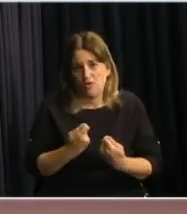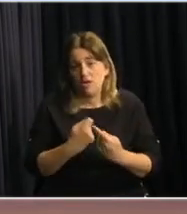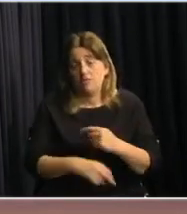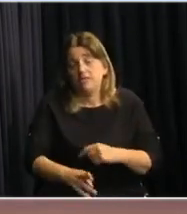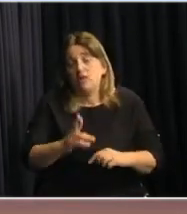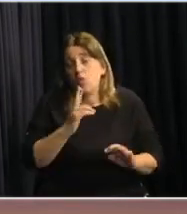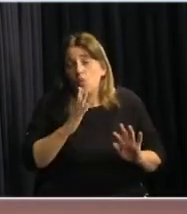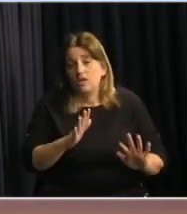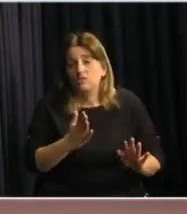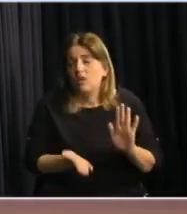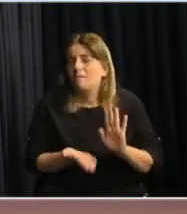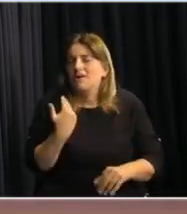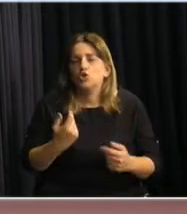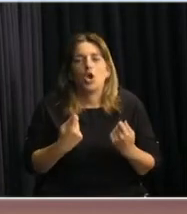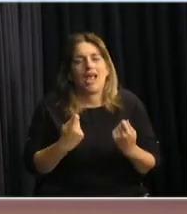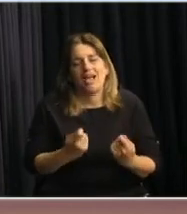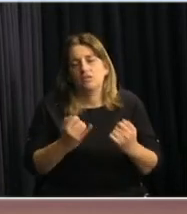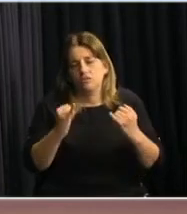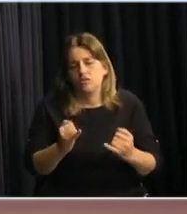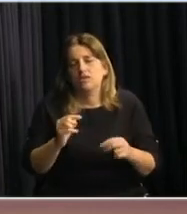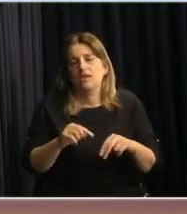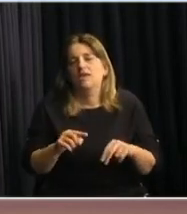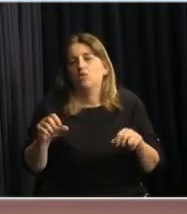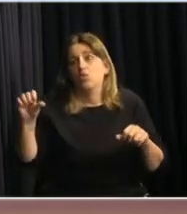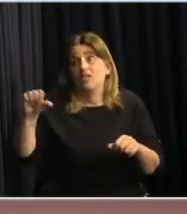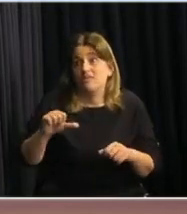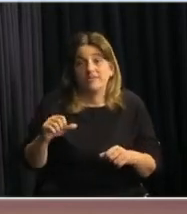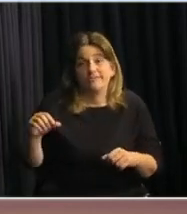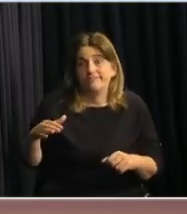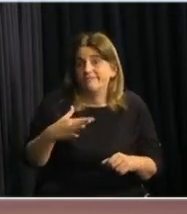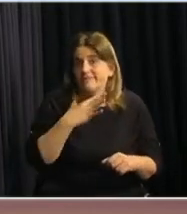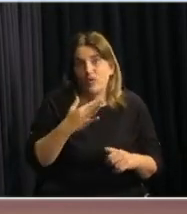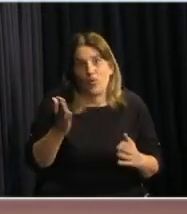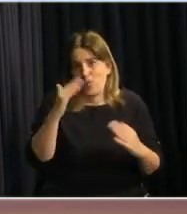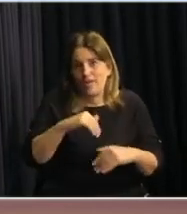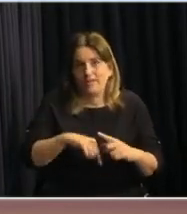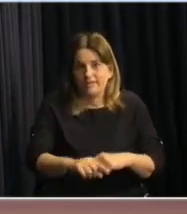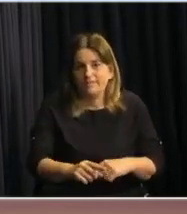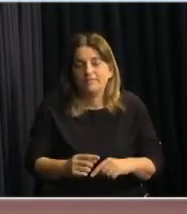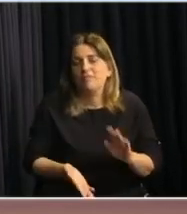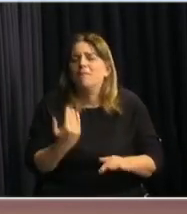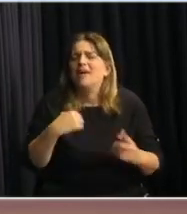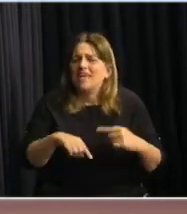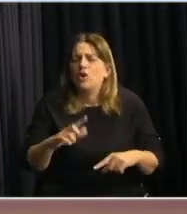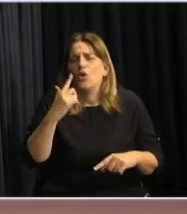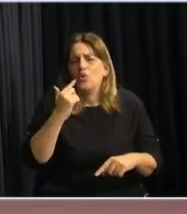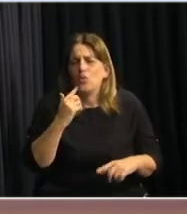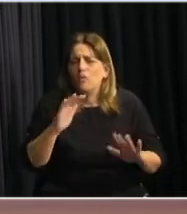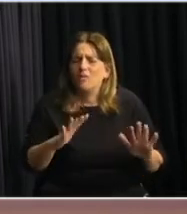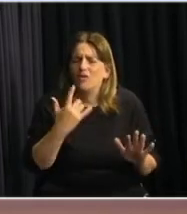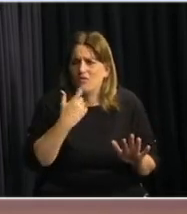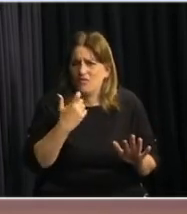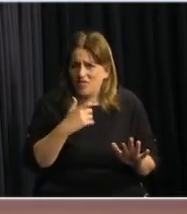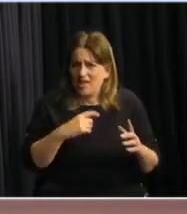en donde el mayor gasto se va a traducir en un déficit fiscal mayor. Pero reitero, son cifras que todavía no hemos